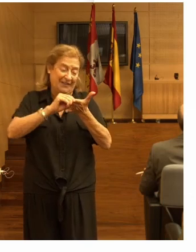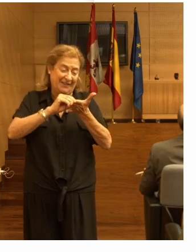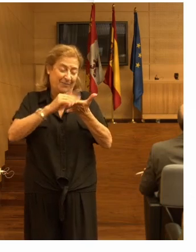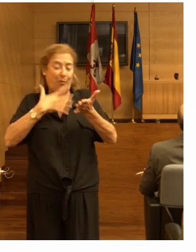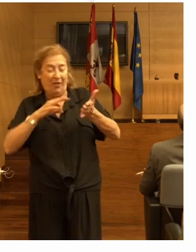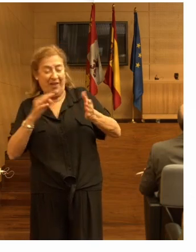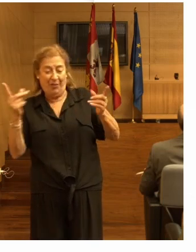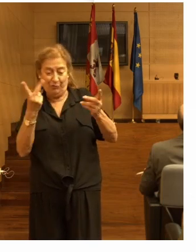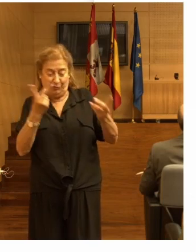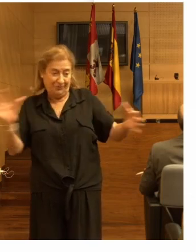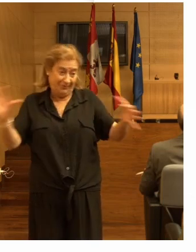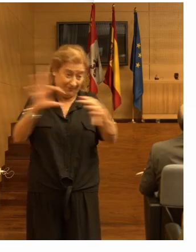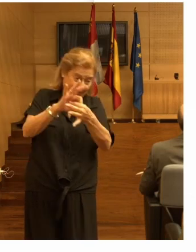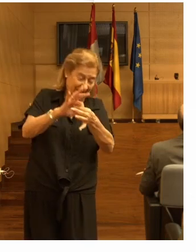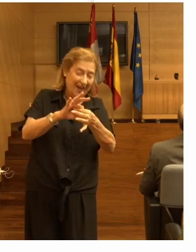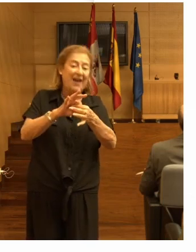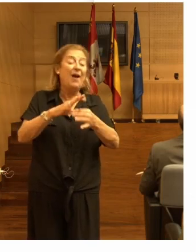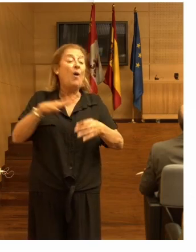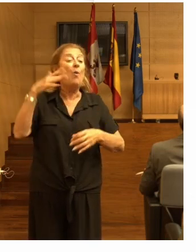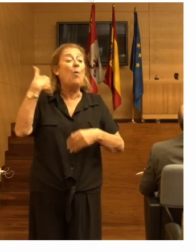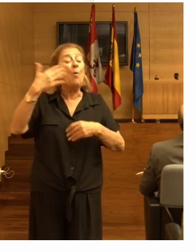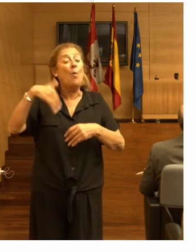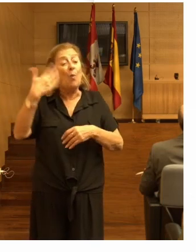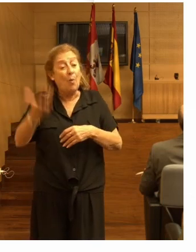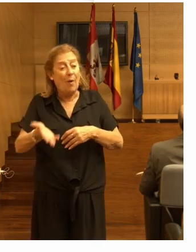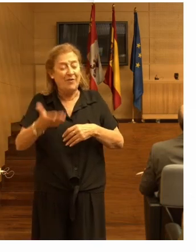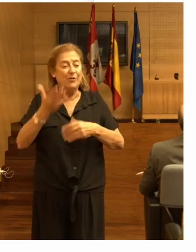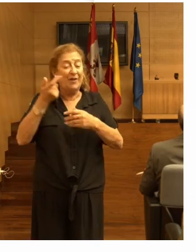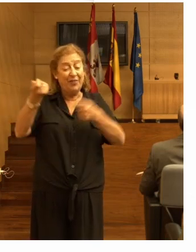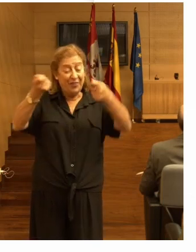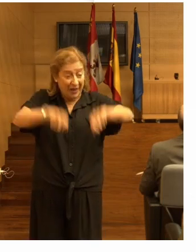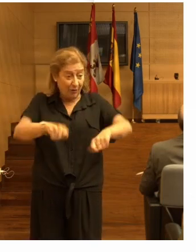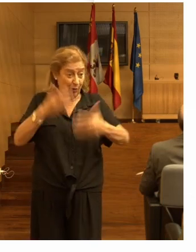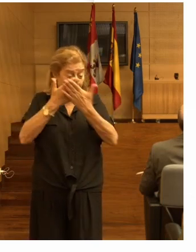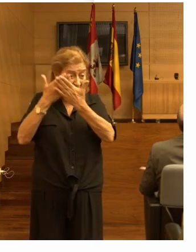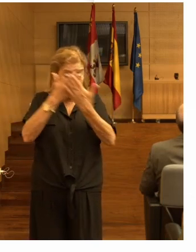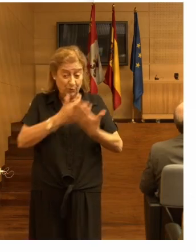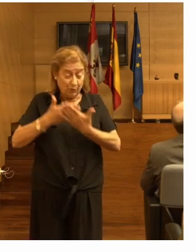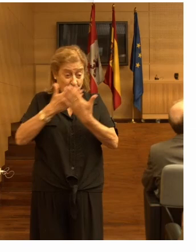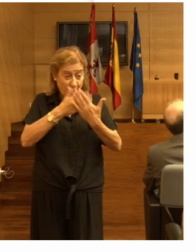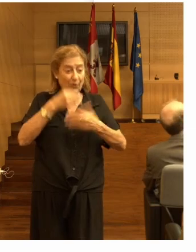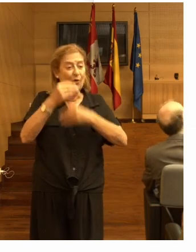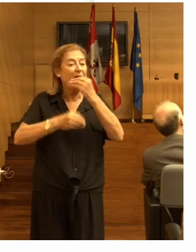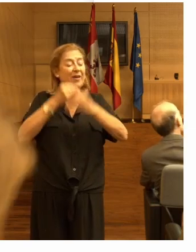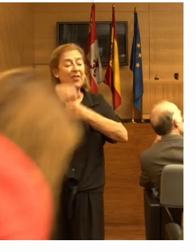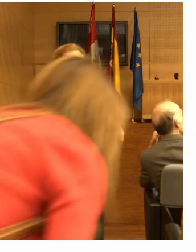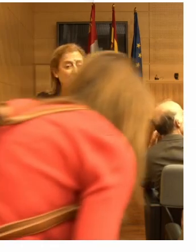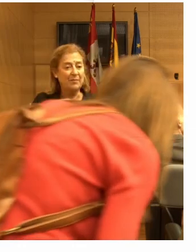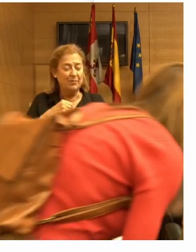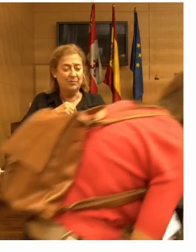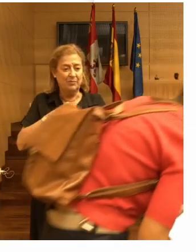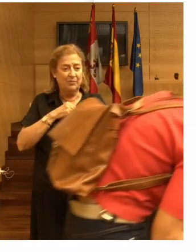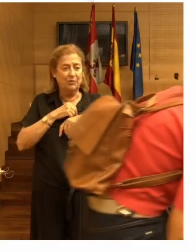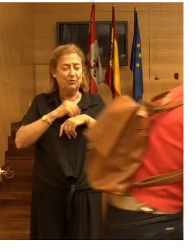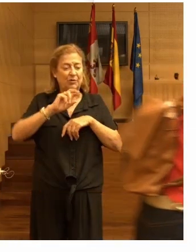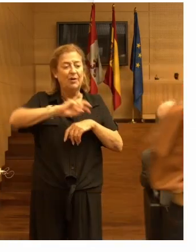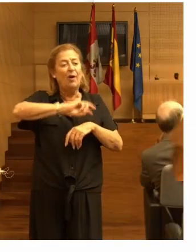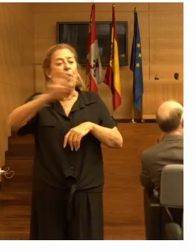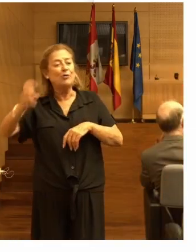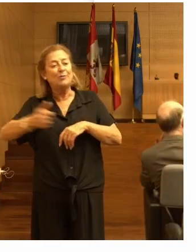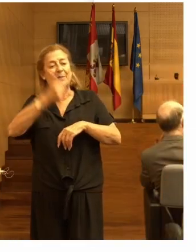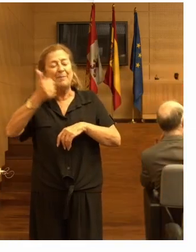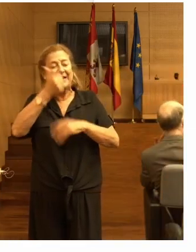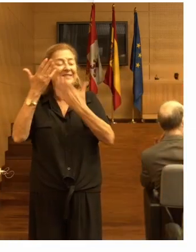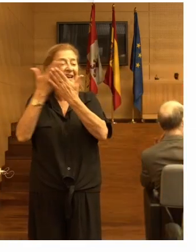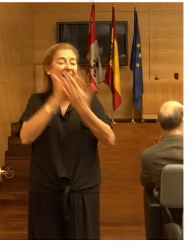se cerró el estudio, pues hicimos otros más estudios y